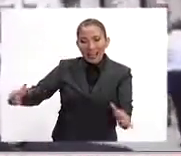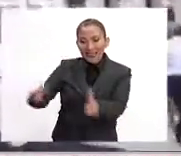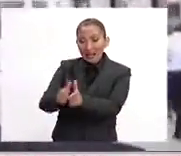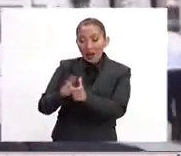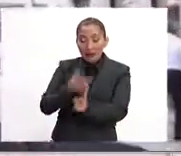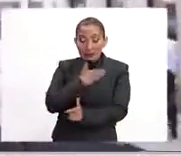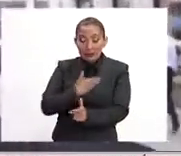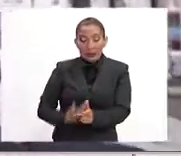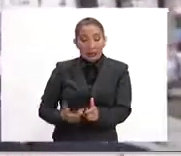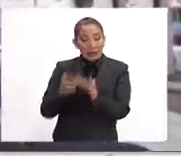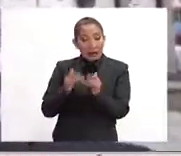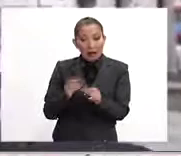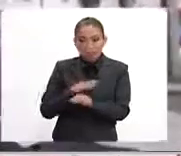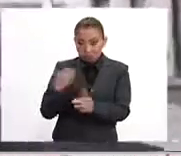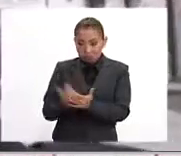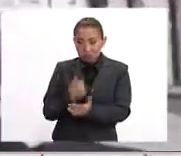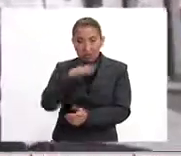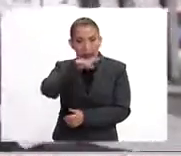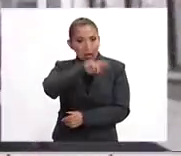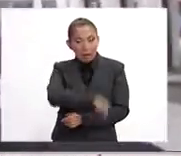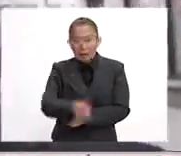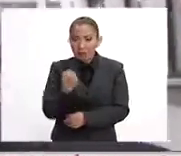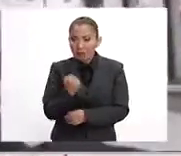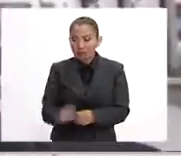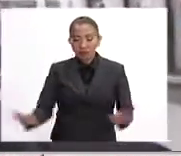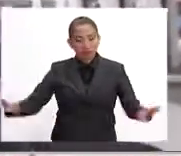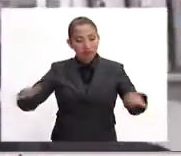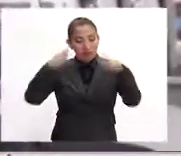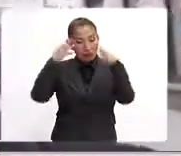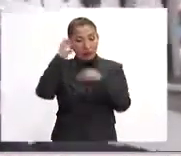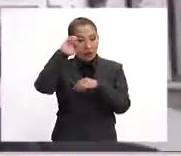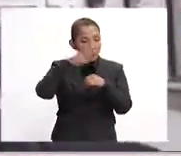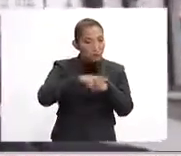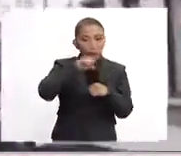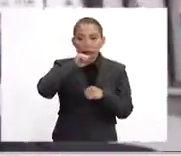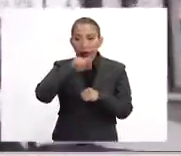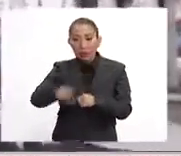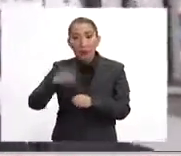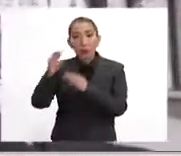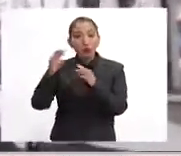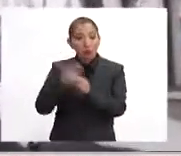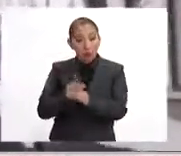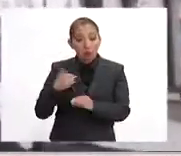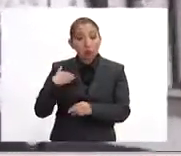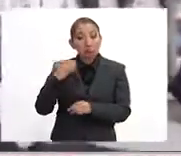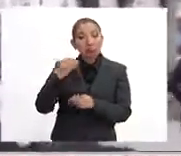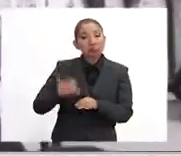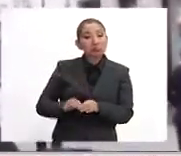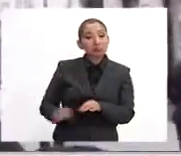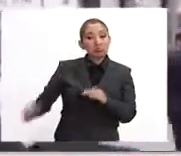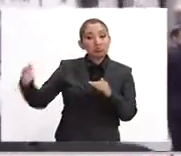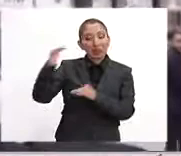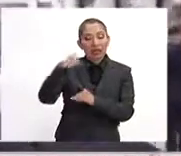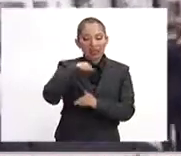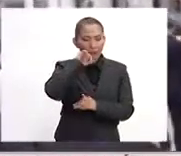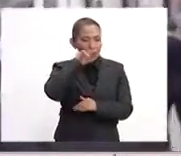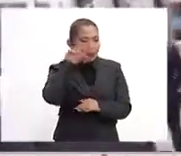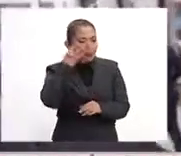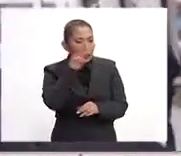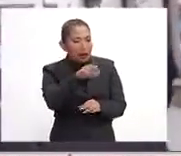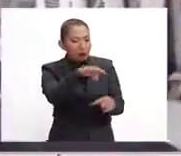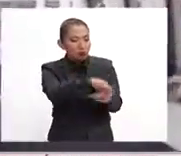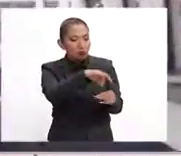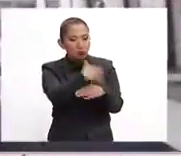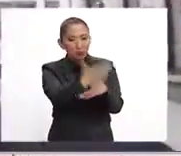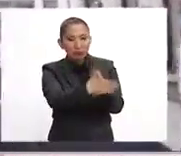presidente francés que, hay que decirlo, ha ganado inmediatamente protagonismo, no solo en Europa, sino a nivel mundial. Y por el otro lado también veremos las elecciones en